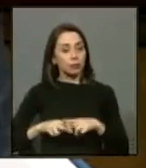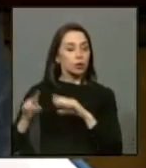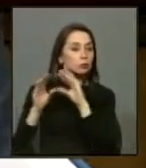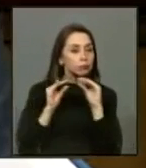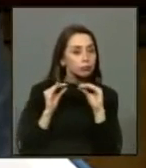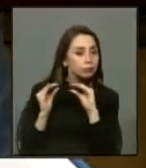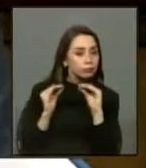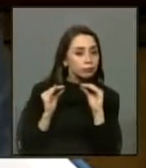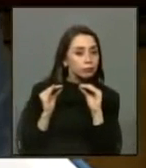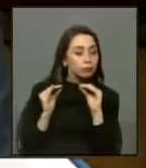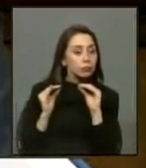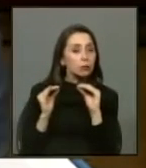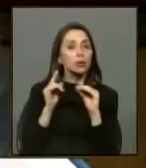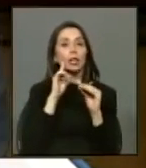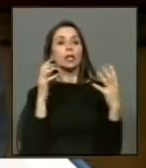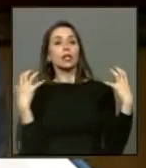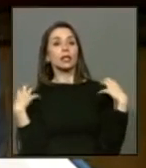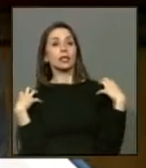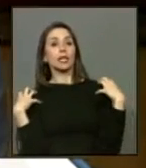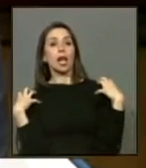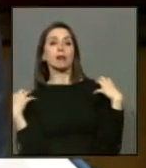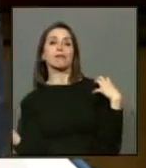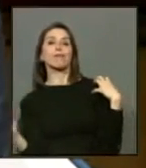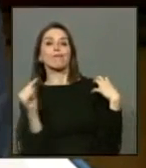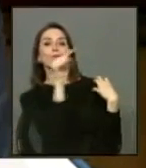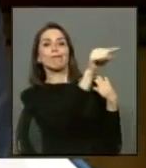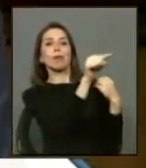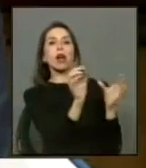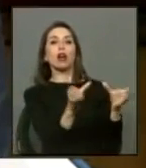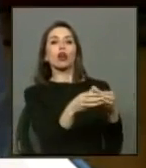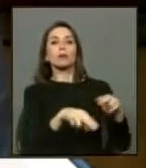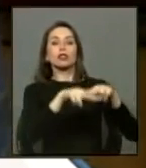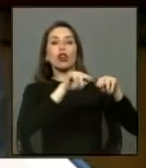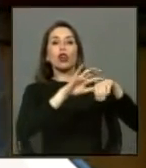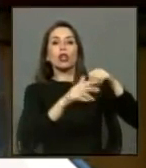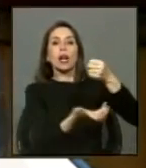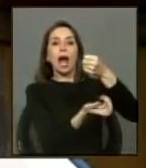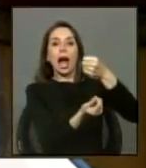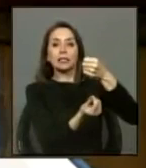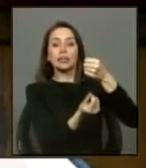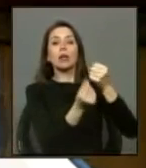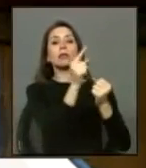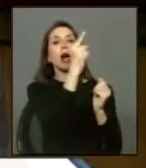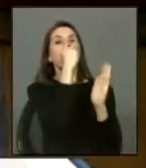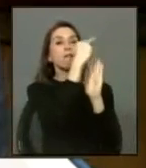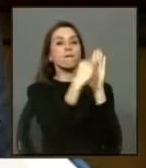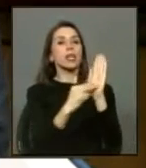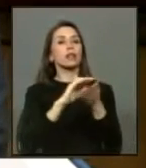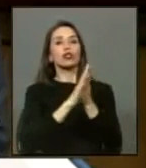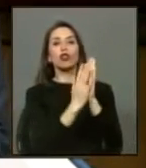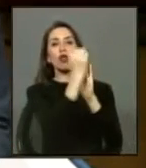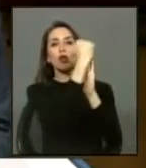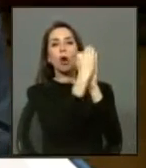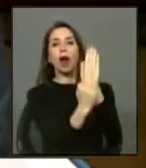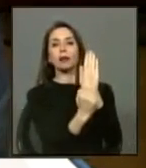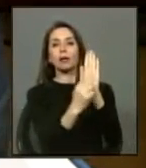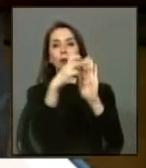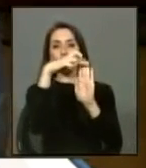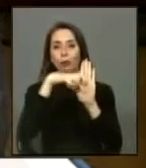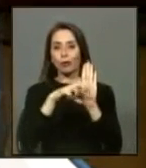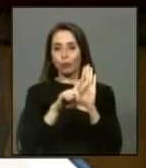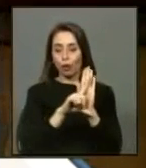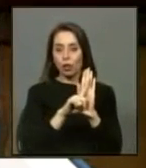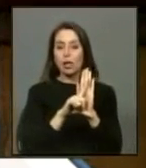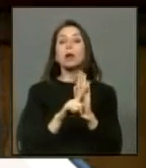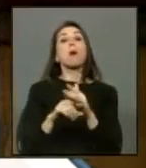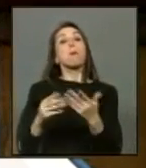como de competencia de la Comisión de Hacienda la totalidad del proyecto de ley. Por ello nos hemos permitido